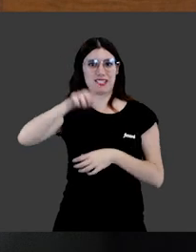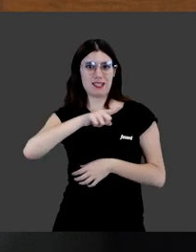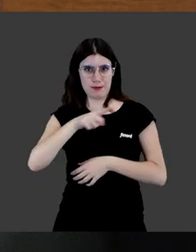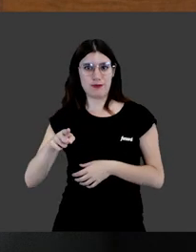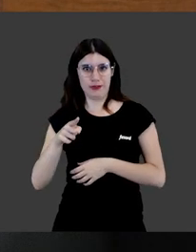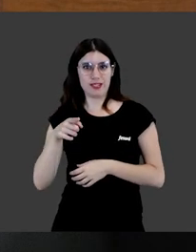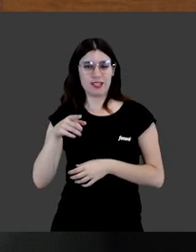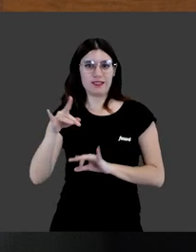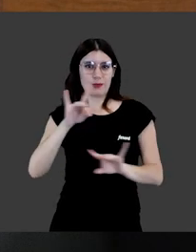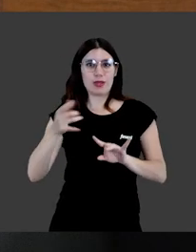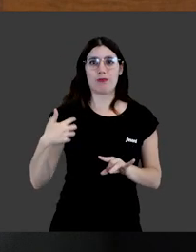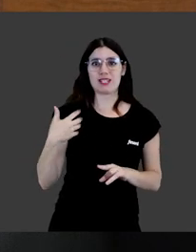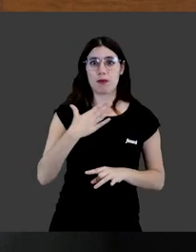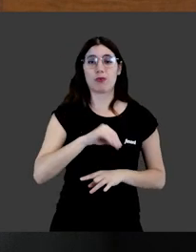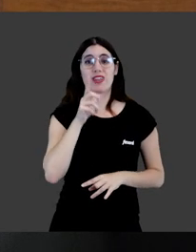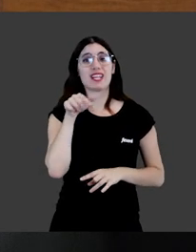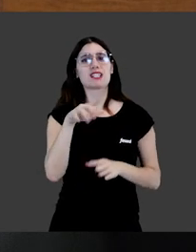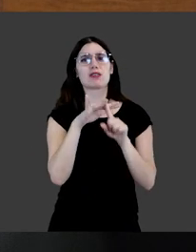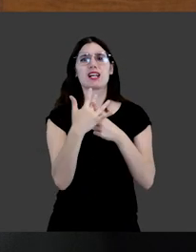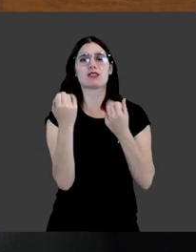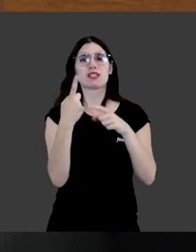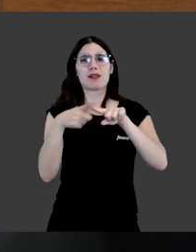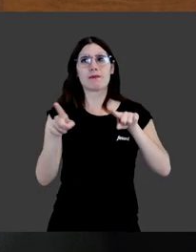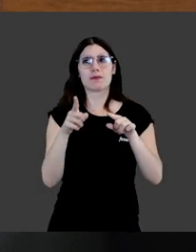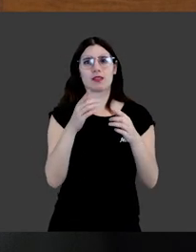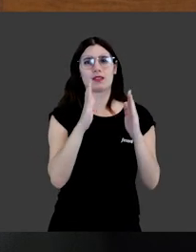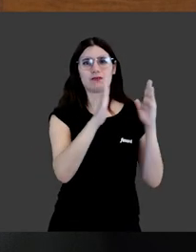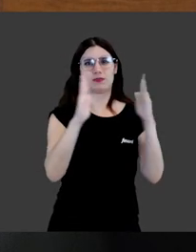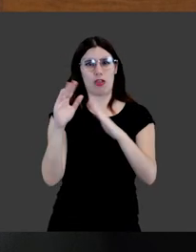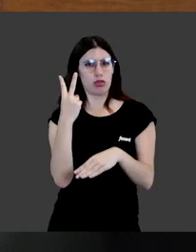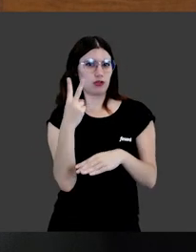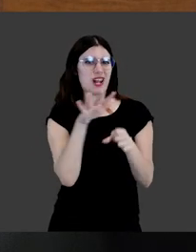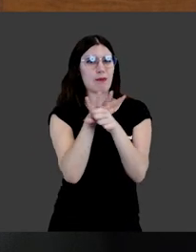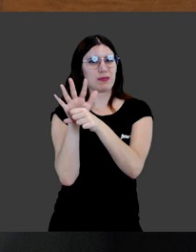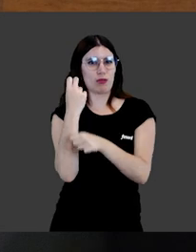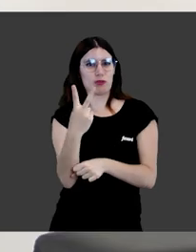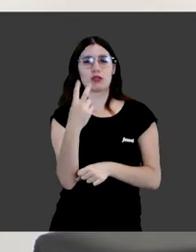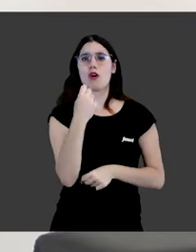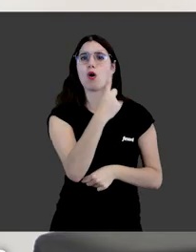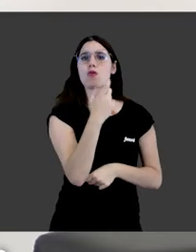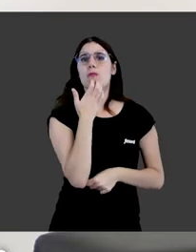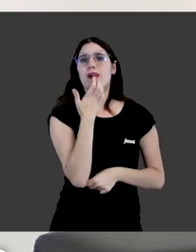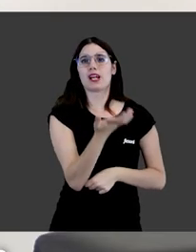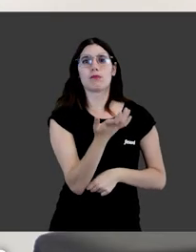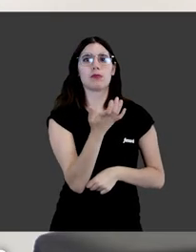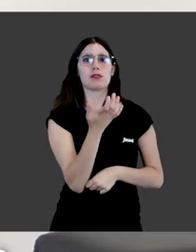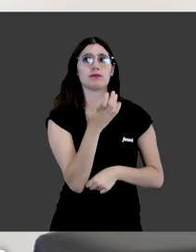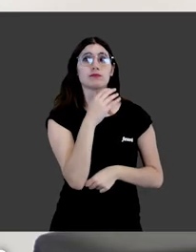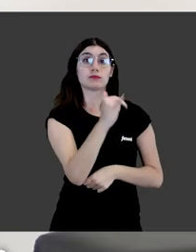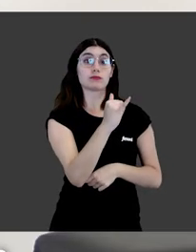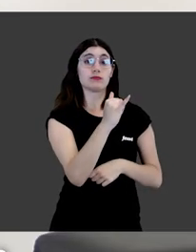tenencia de animales de compañía. Yo creo que en estos casos hay que distinguir como dos partes o dos ámbitos. En primer lugar,